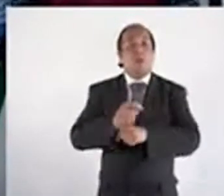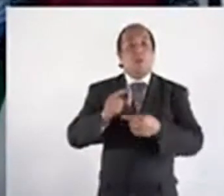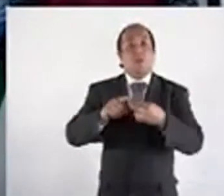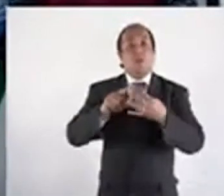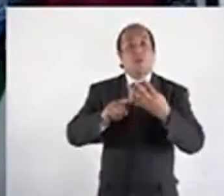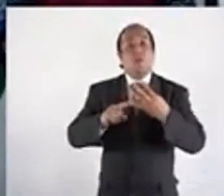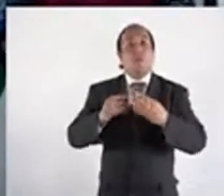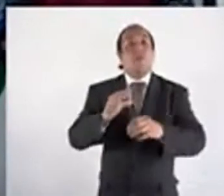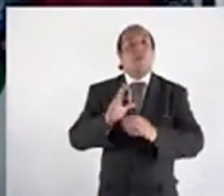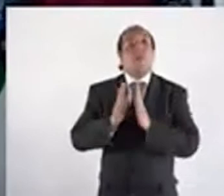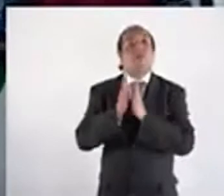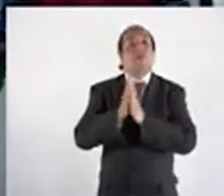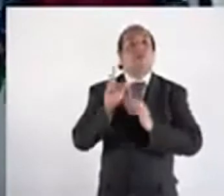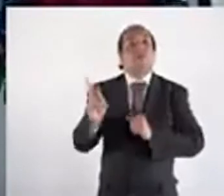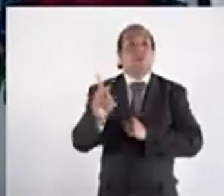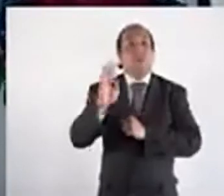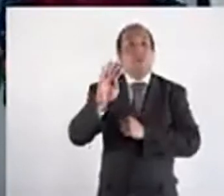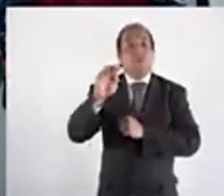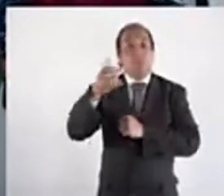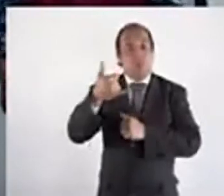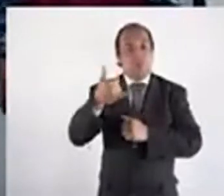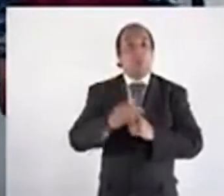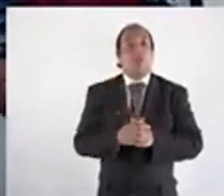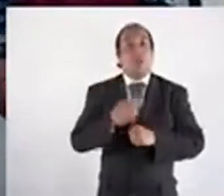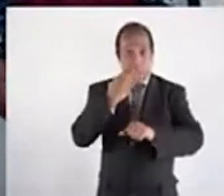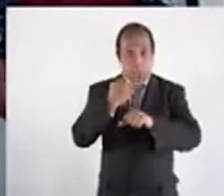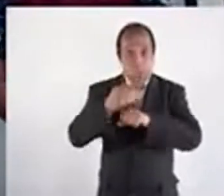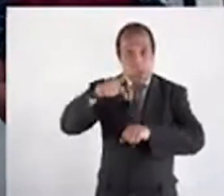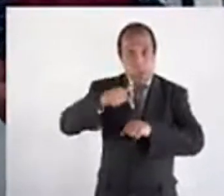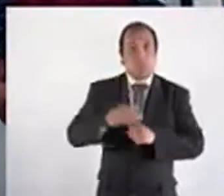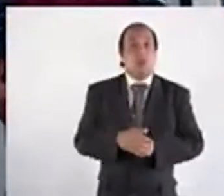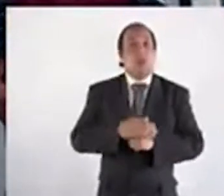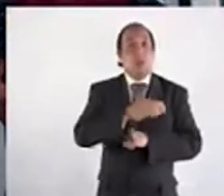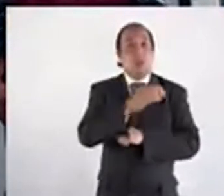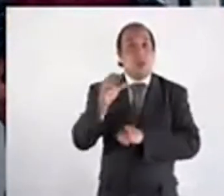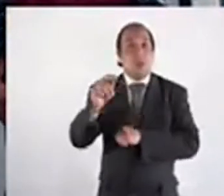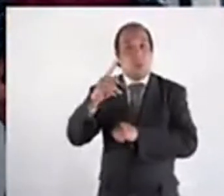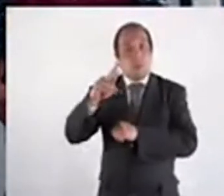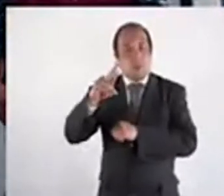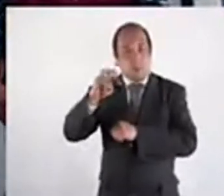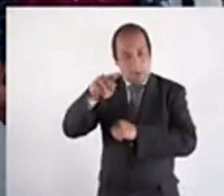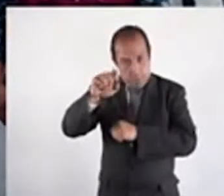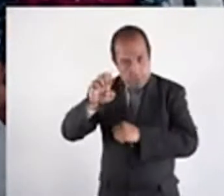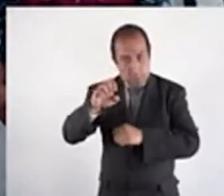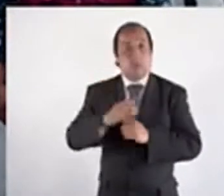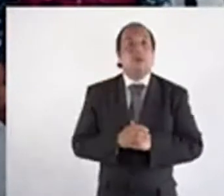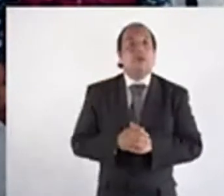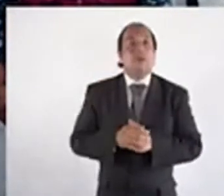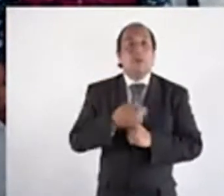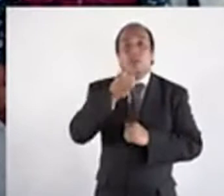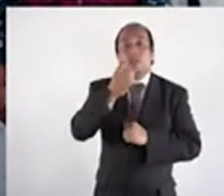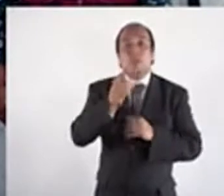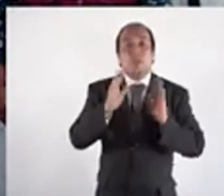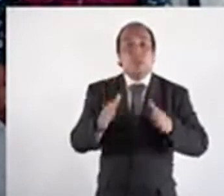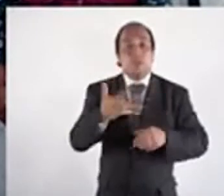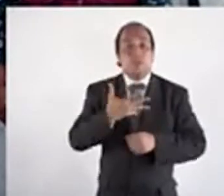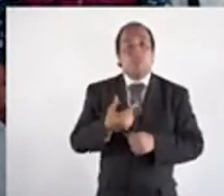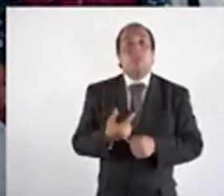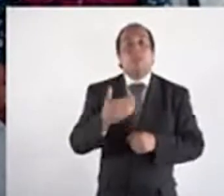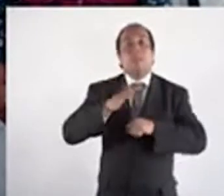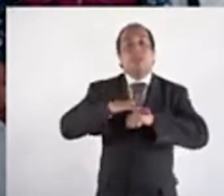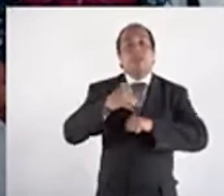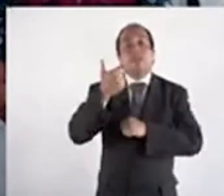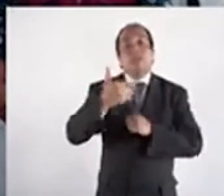de Participación Ciudadana, Betty Esquivel, que es la responsable de aquí de Campo Marte. Quiero decirles que ya